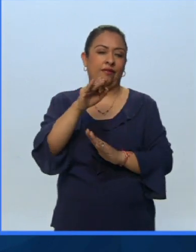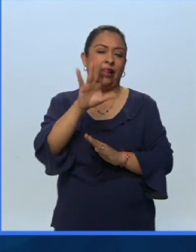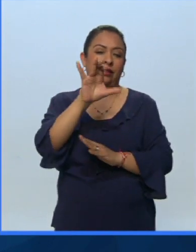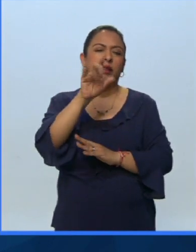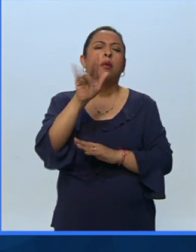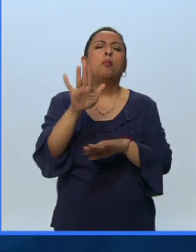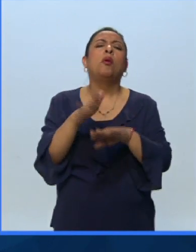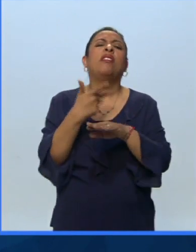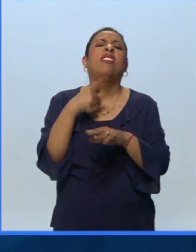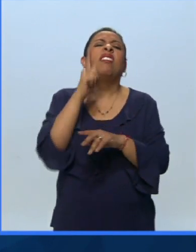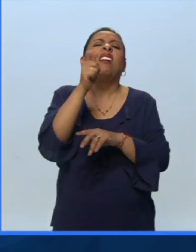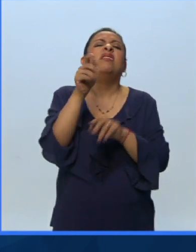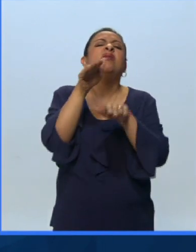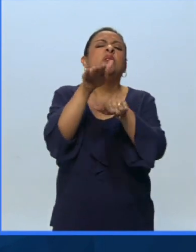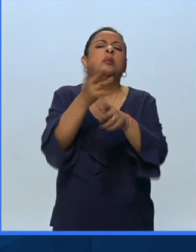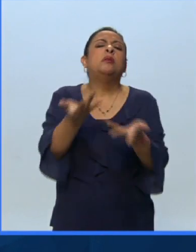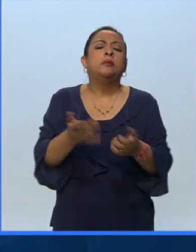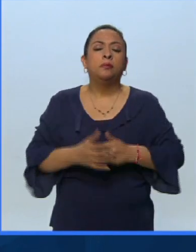por qué y de qué se trata